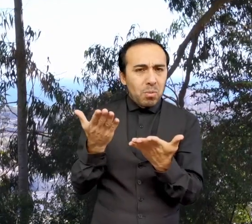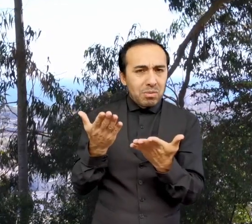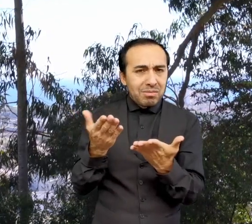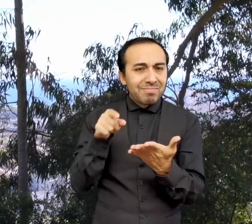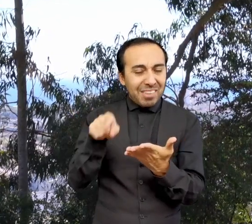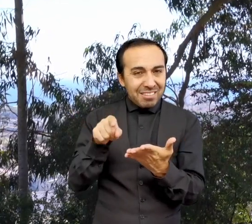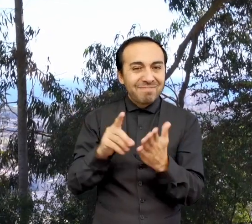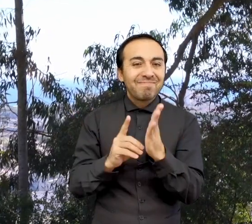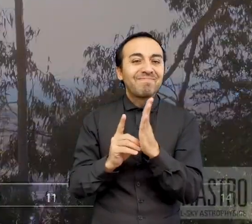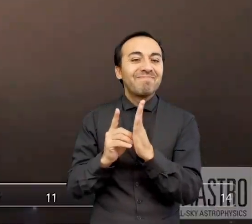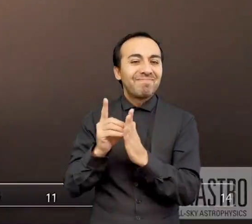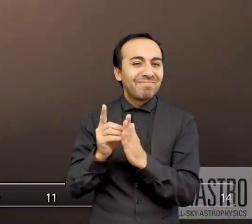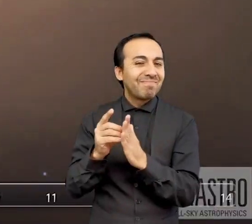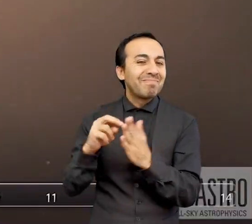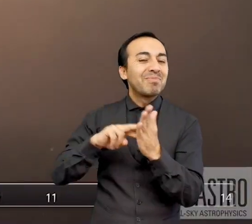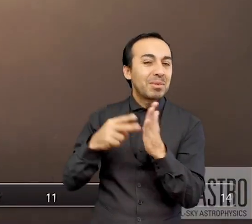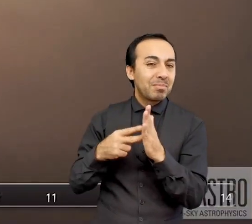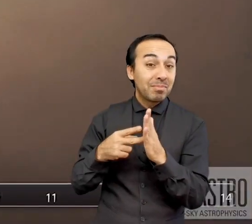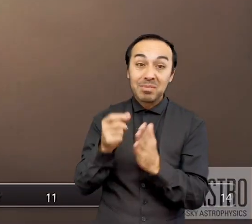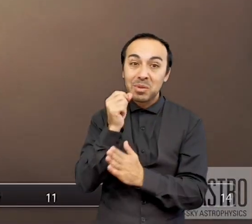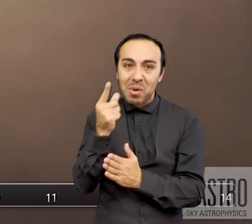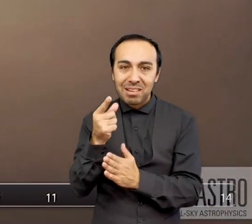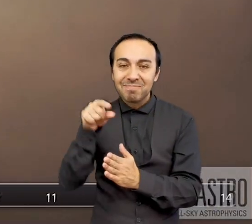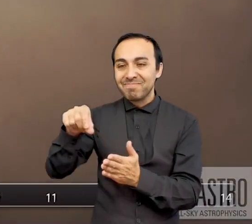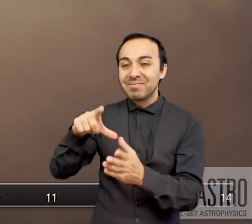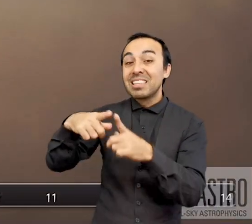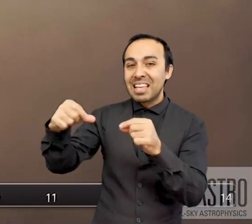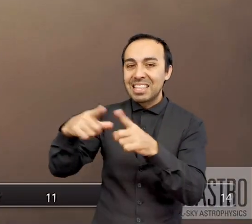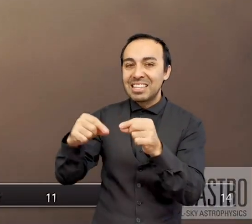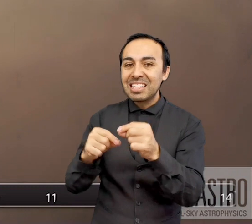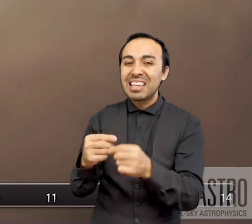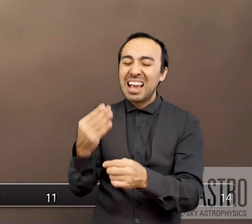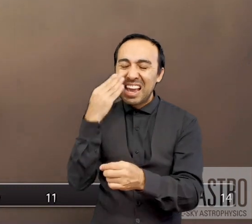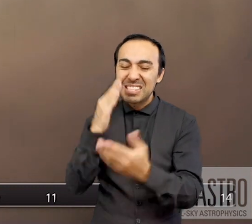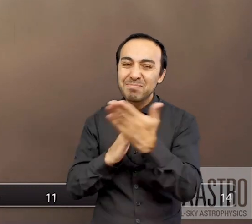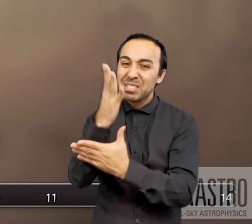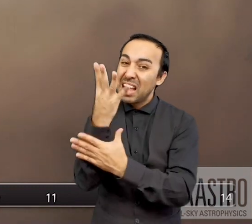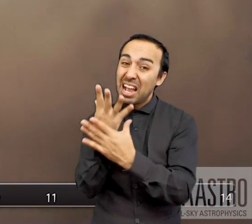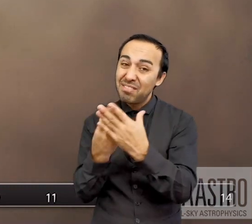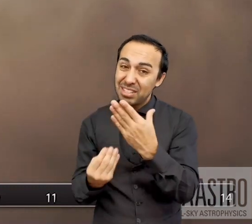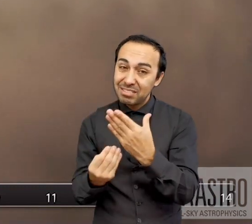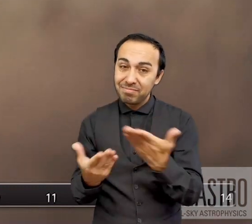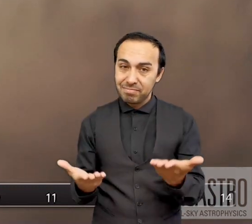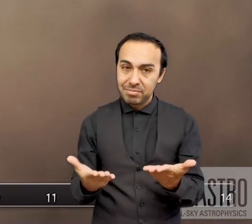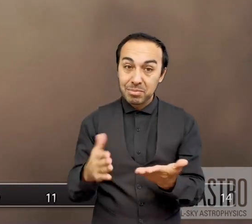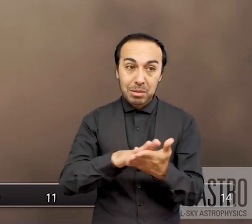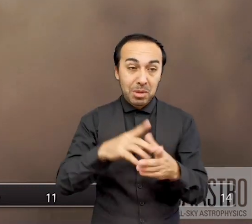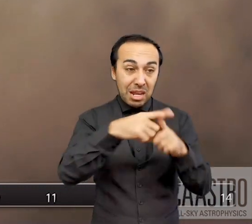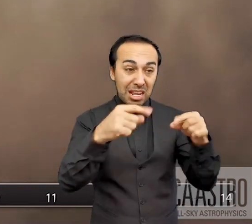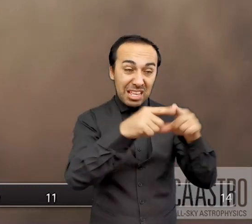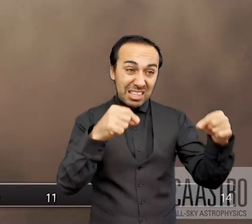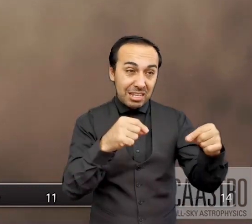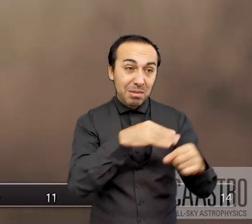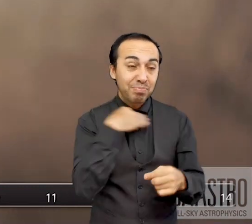gravitatoria de la estrella. En ese momento, va camino a las últimas etapas de su vida. El tipo de muerte depende de